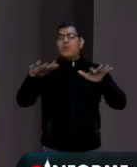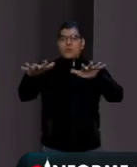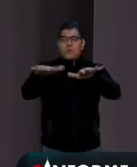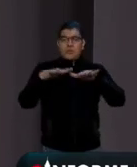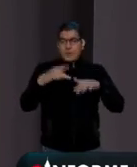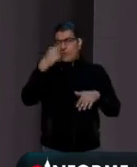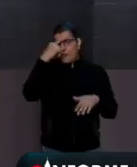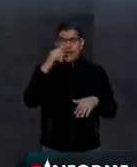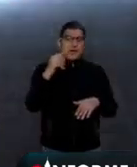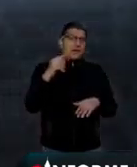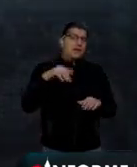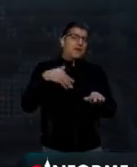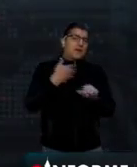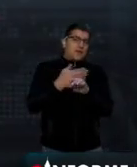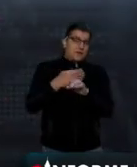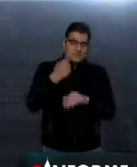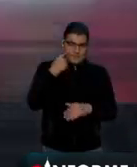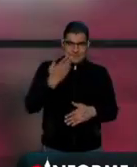oposición.